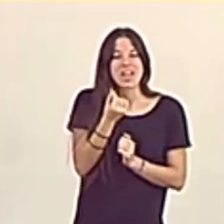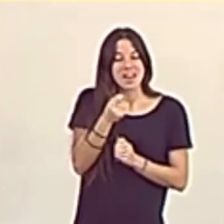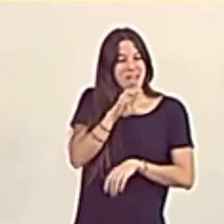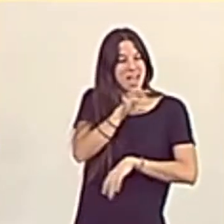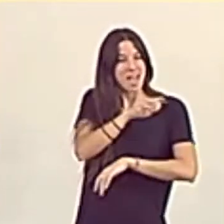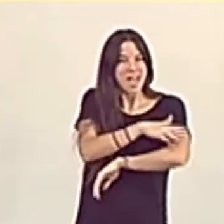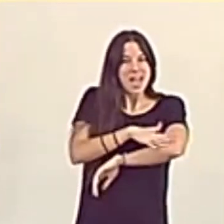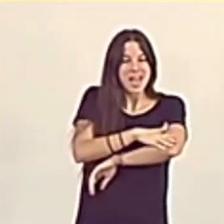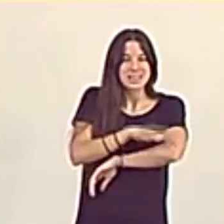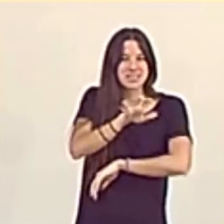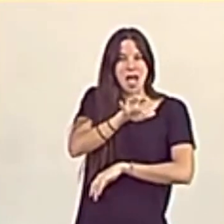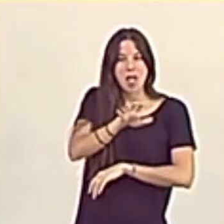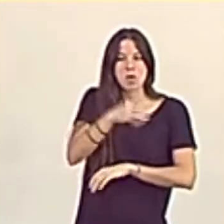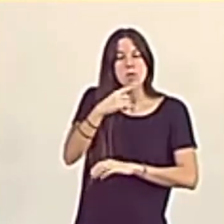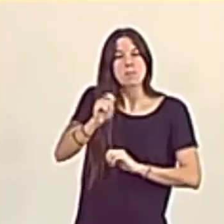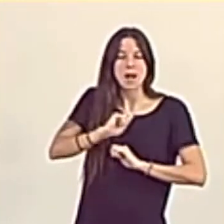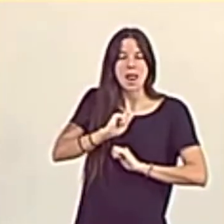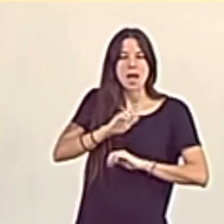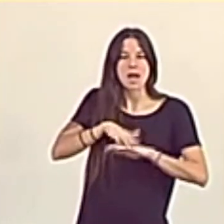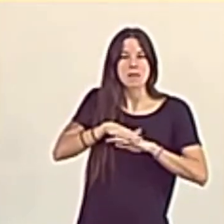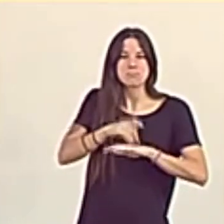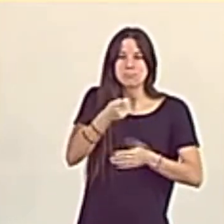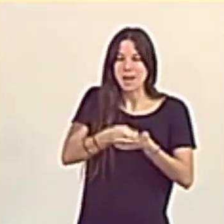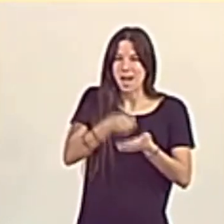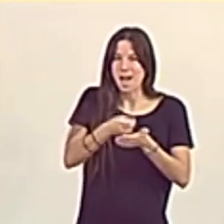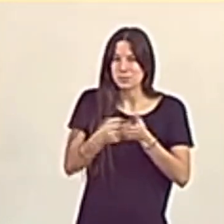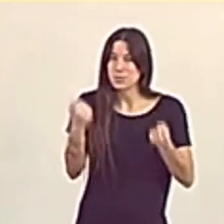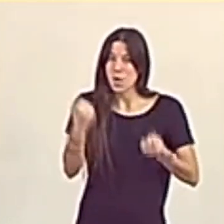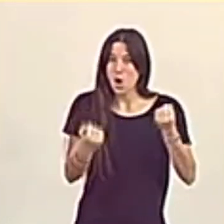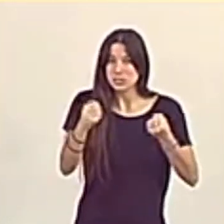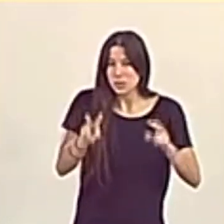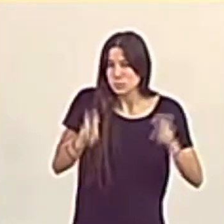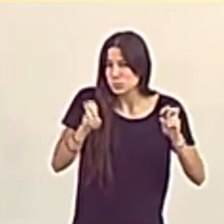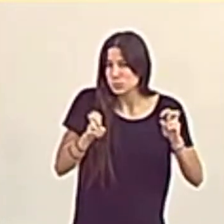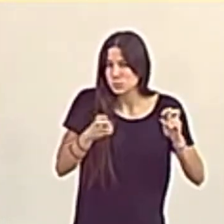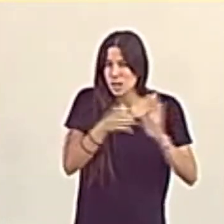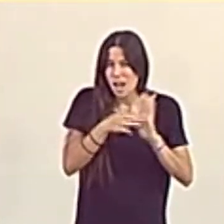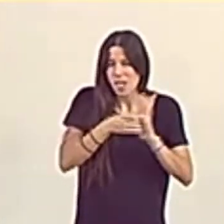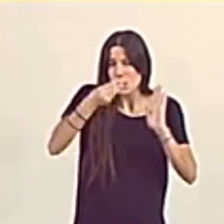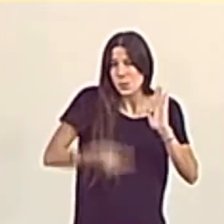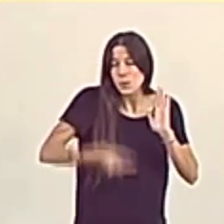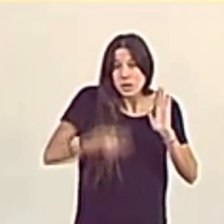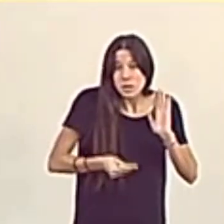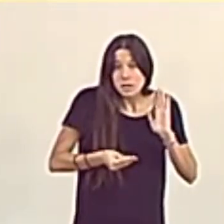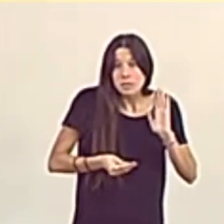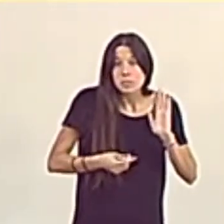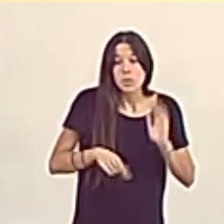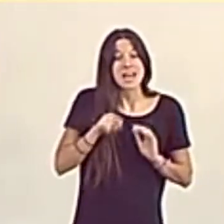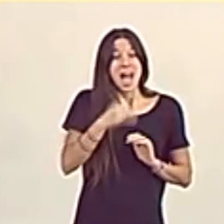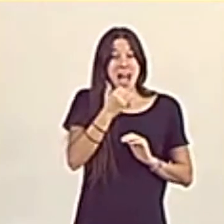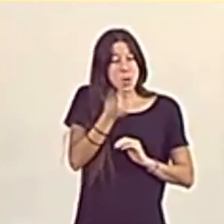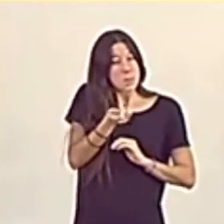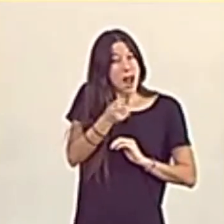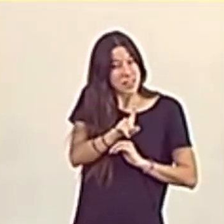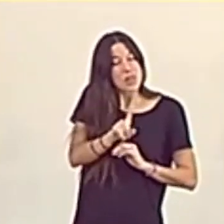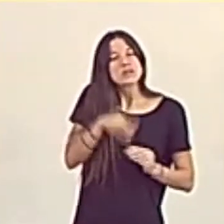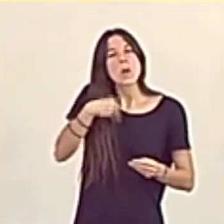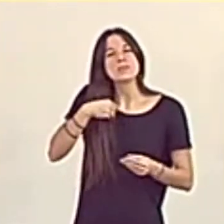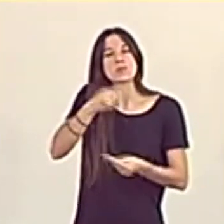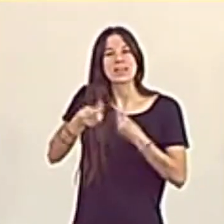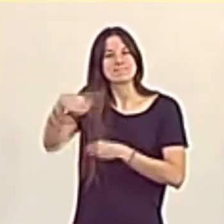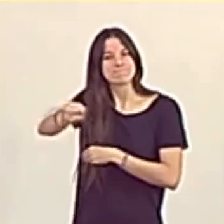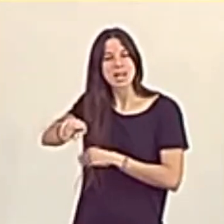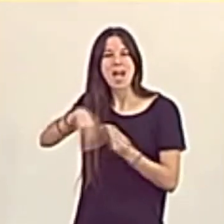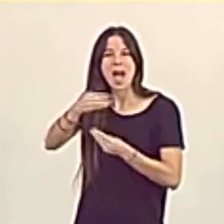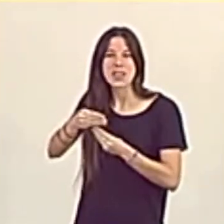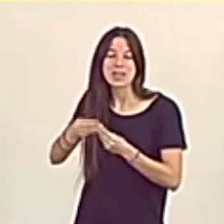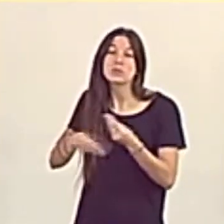un deportivo de última generación? No, ¿verdad? Bueno, pues algo así de irracional e irresponsable es lo que hacen ustedes con